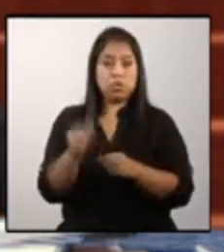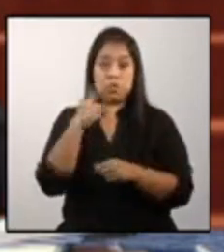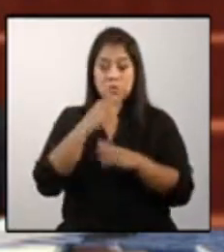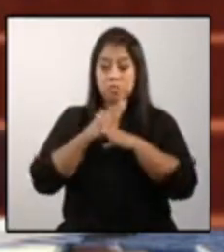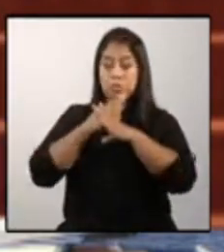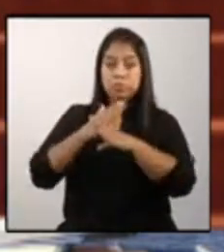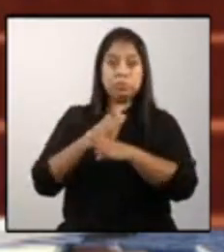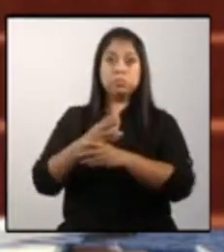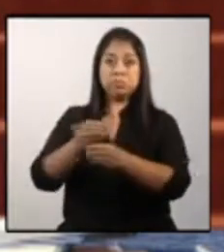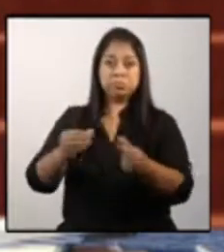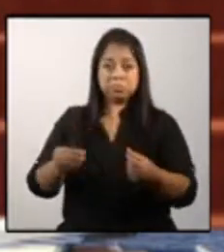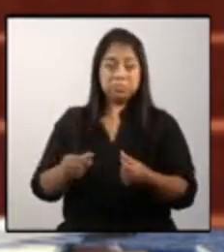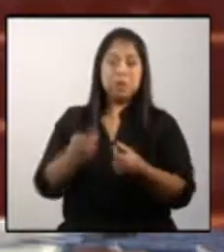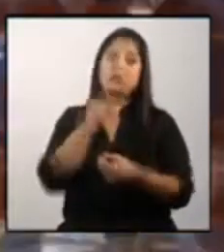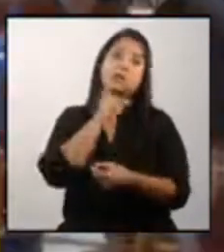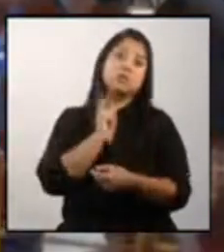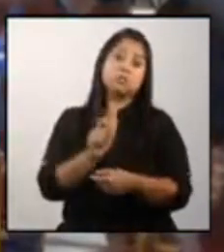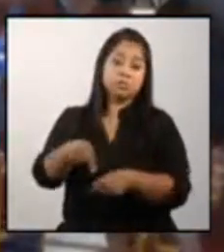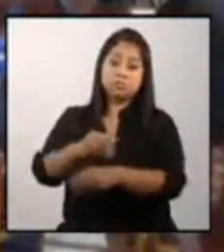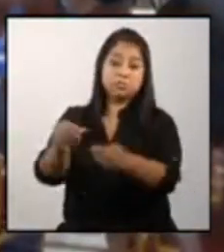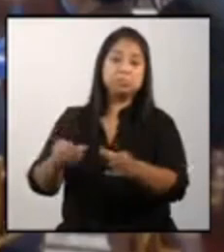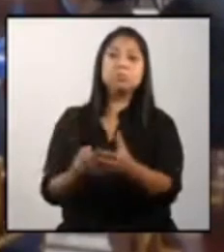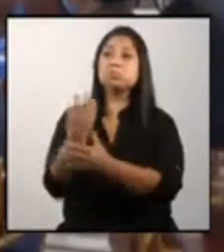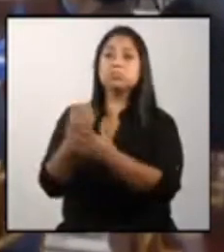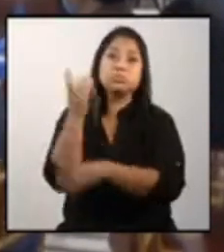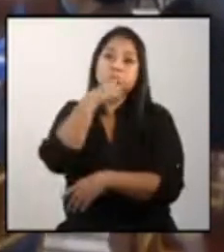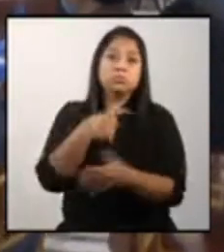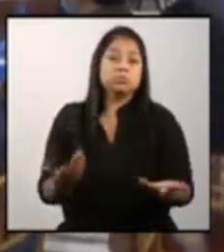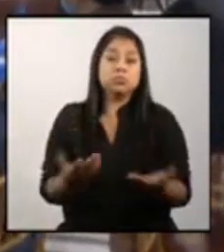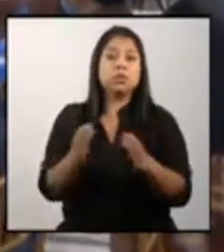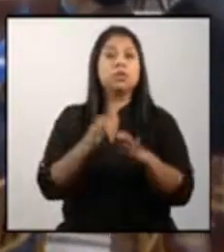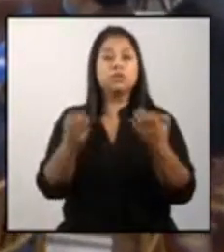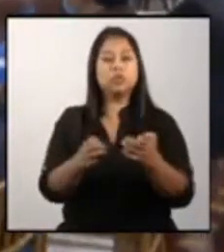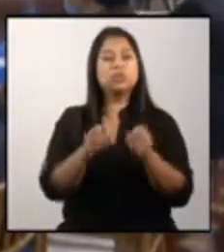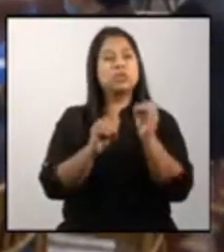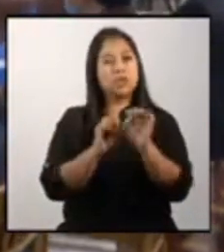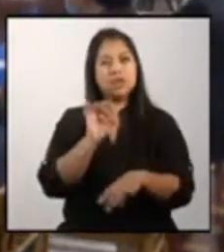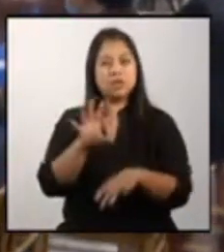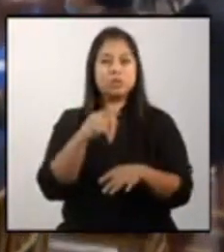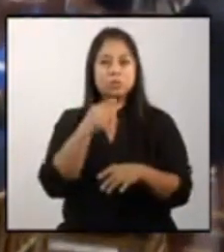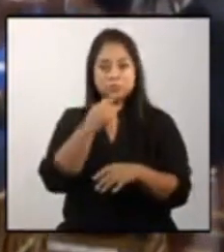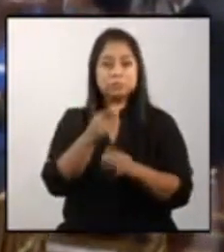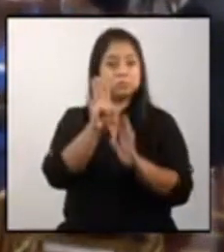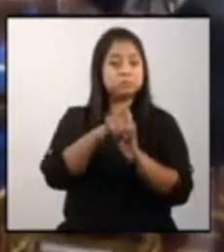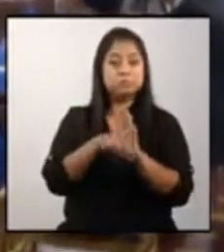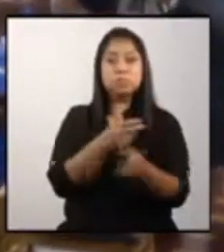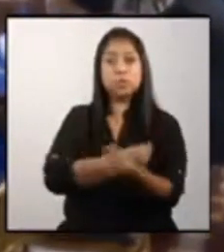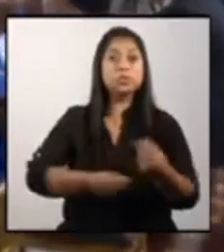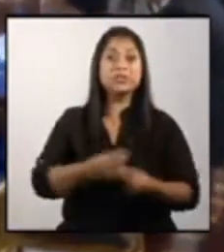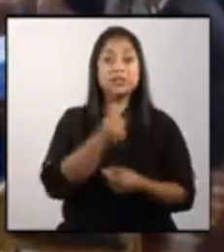protegemos de la erosión porque muchas de las causas asociadas con la desnutrición es la baja productividad